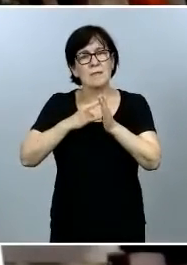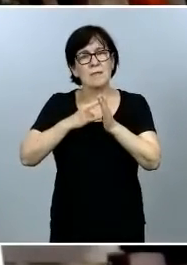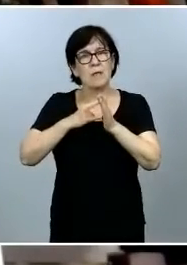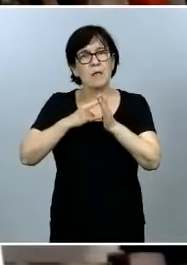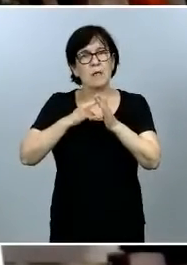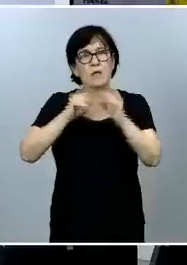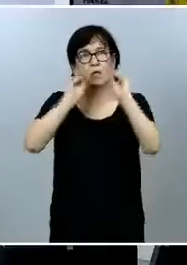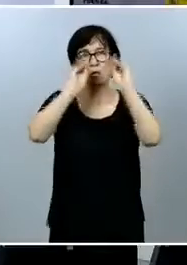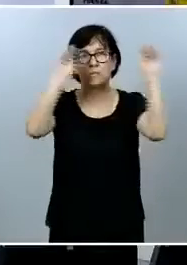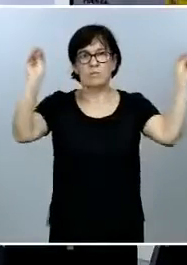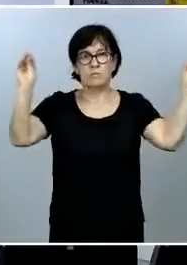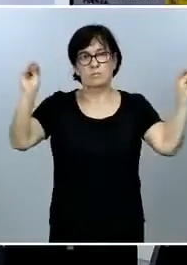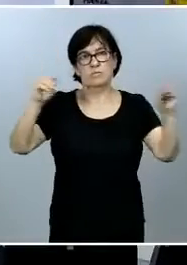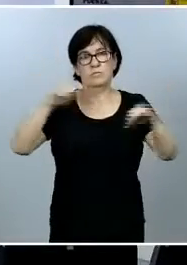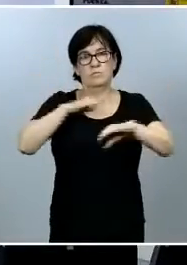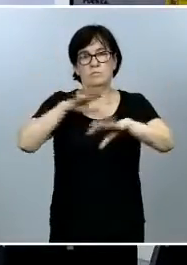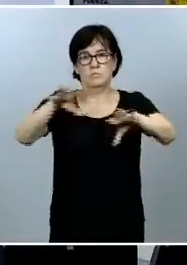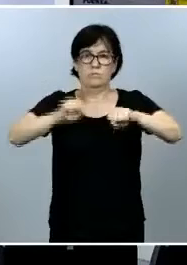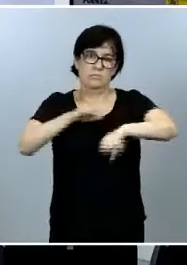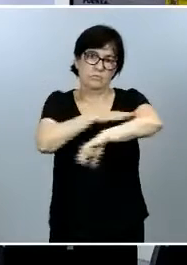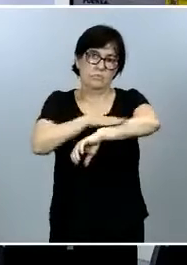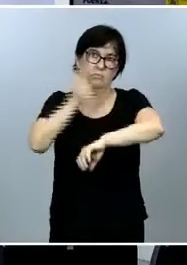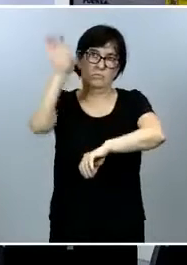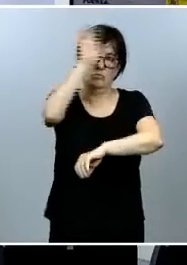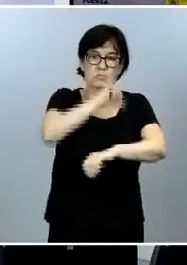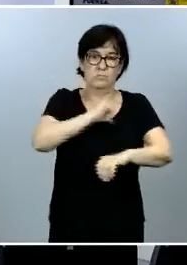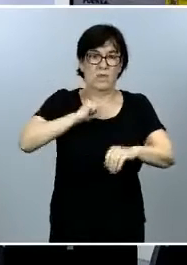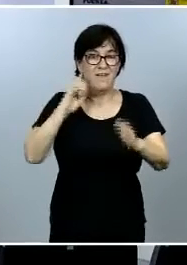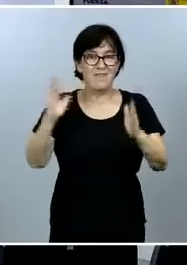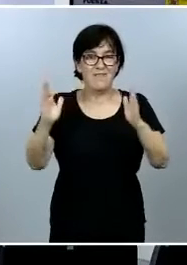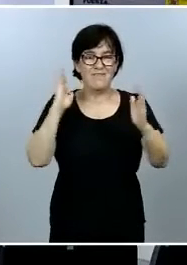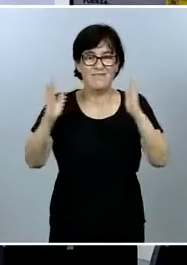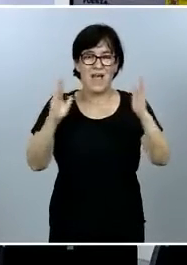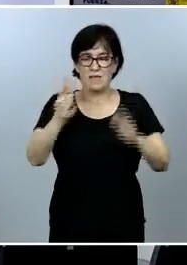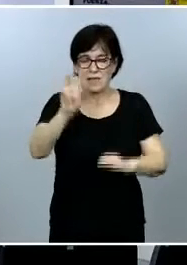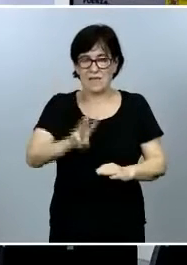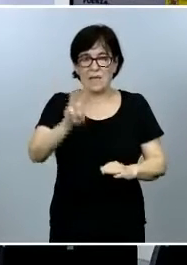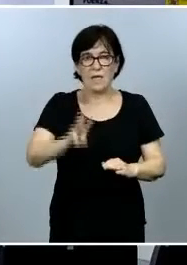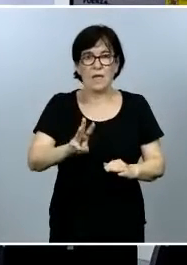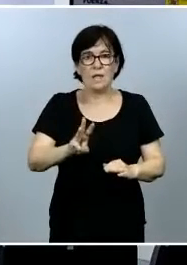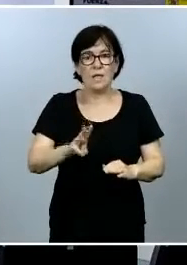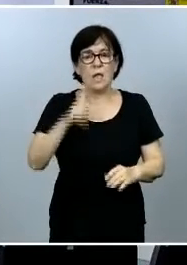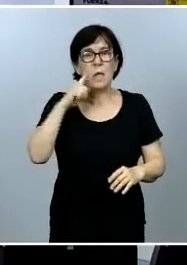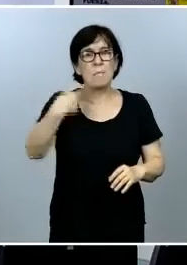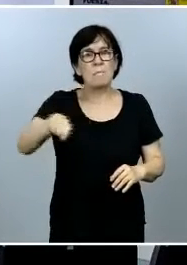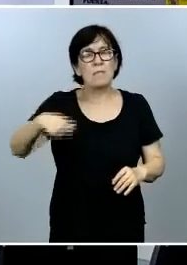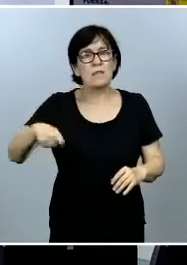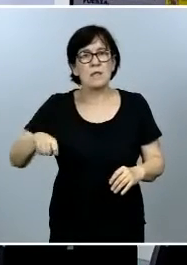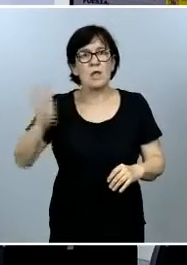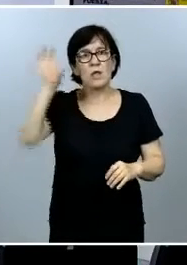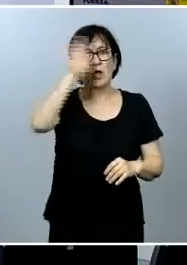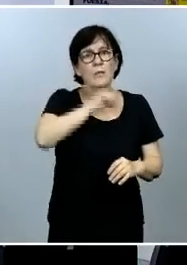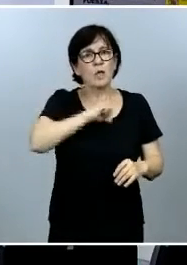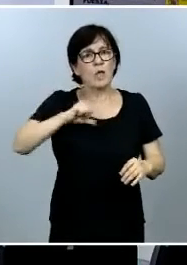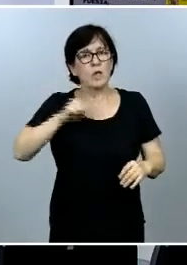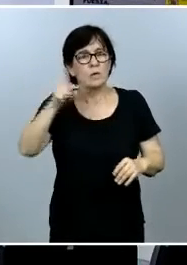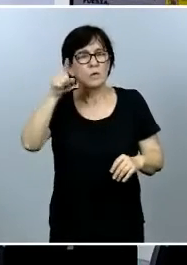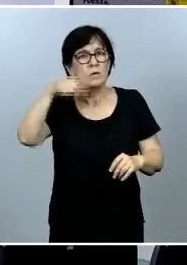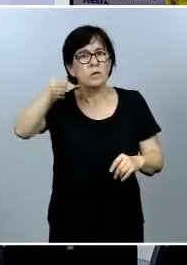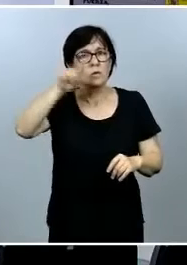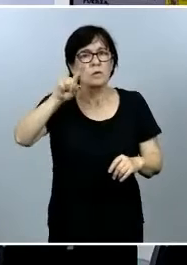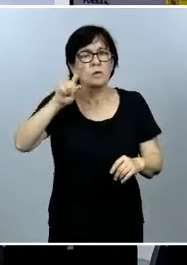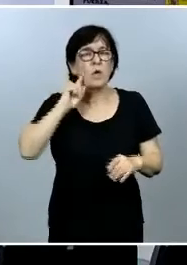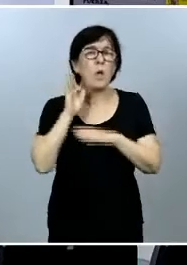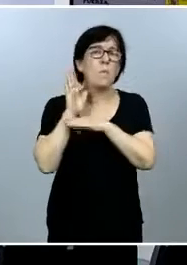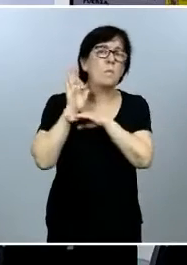entrar las comunidades de fase 3 hablaba de que los presidentes de estas comunidades iban a tener la oportunidad de proponer